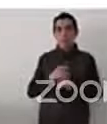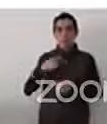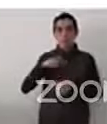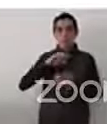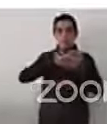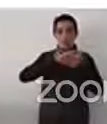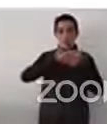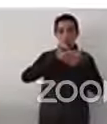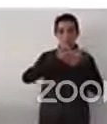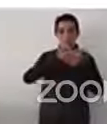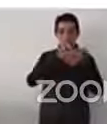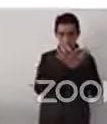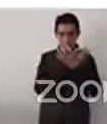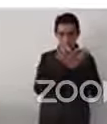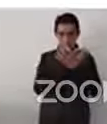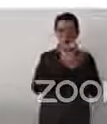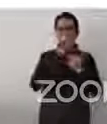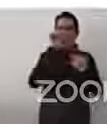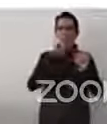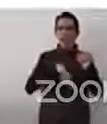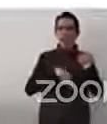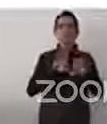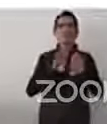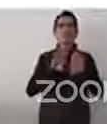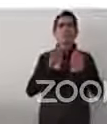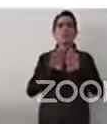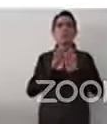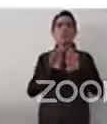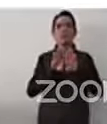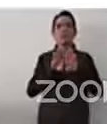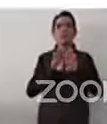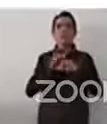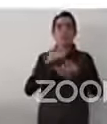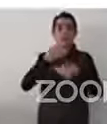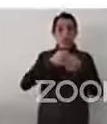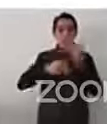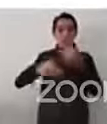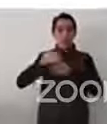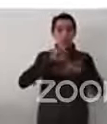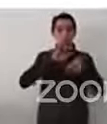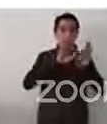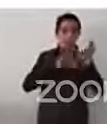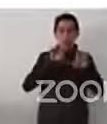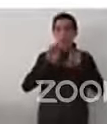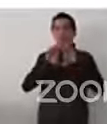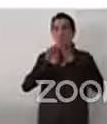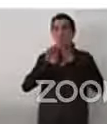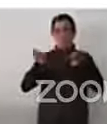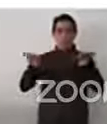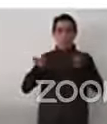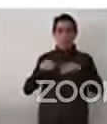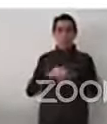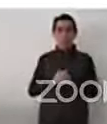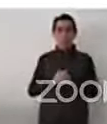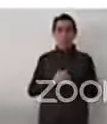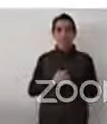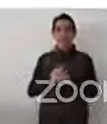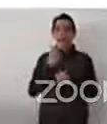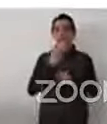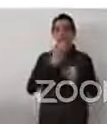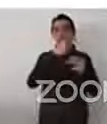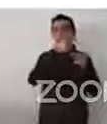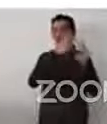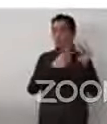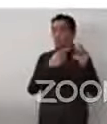igualdad. Entonces, esos son los dos pilares complementarios, que